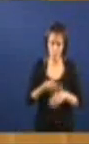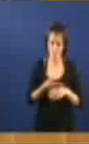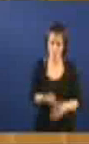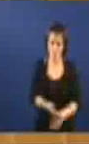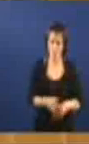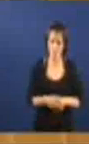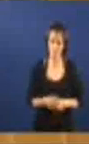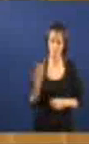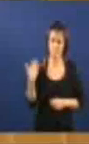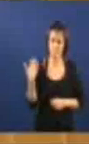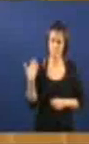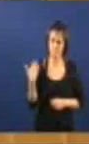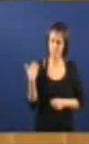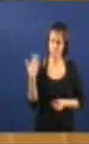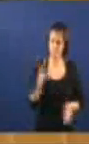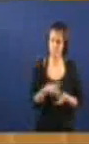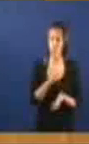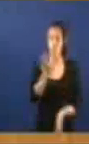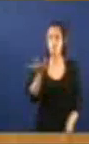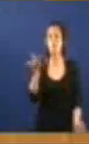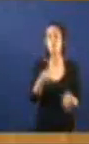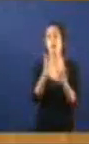Outro día Houbo Un acto